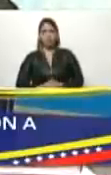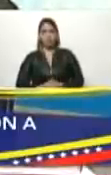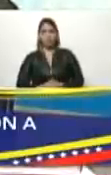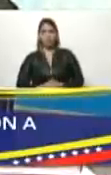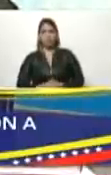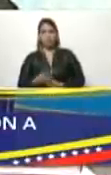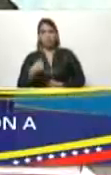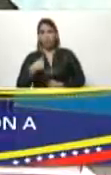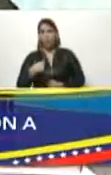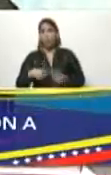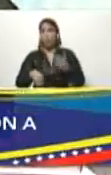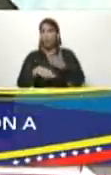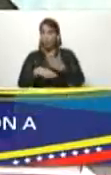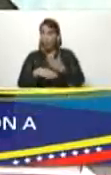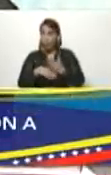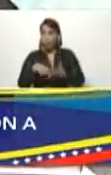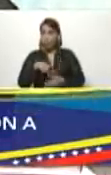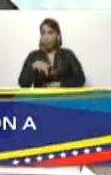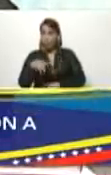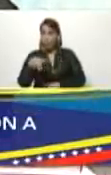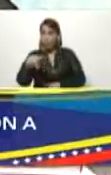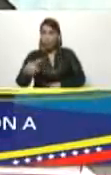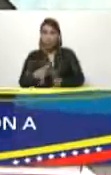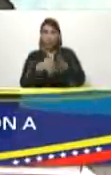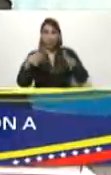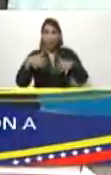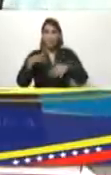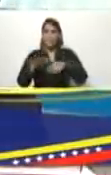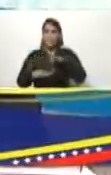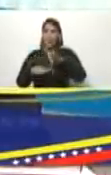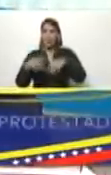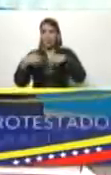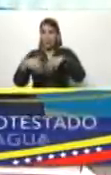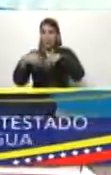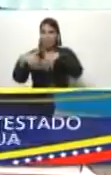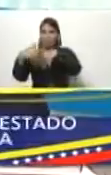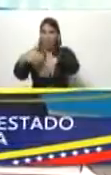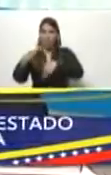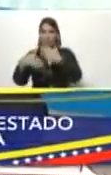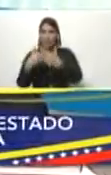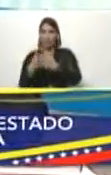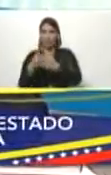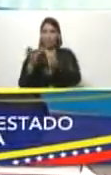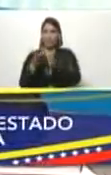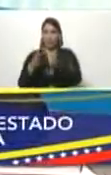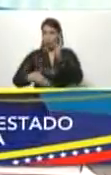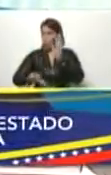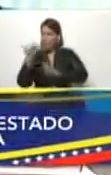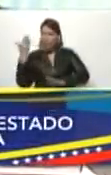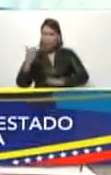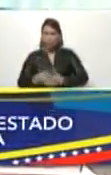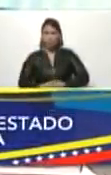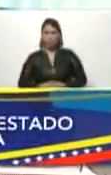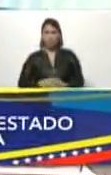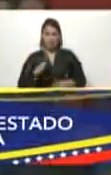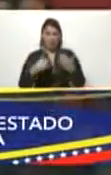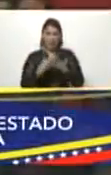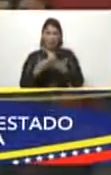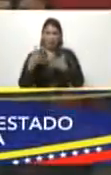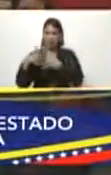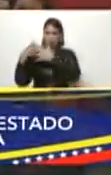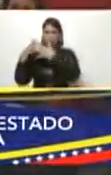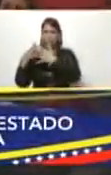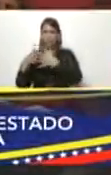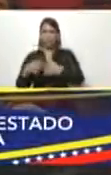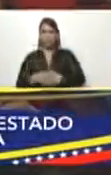Voy a llegar a pie en una gran marcha, Los Ángeles. Nos vamos a pie. Pa' Los Ángeles.